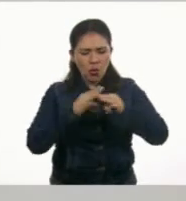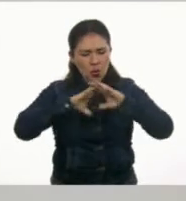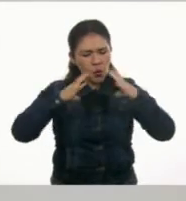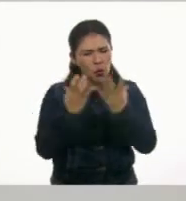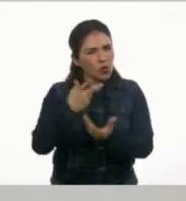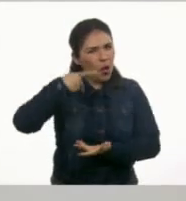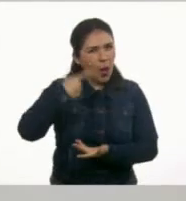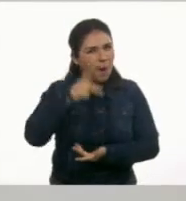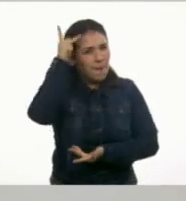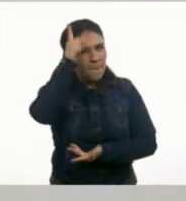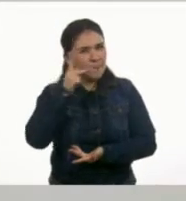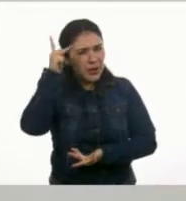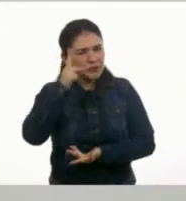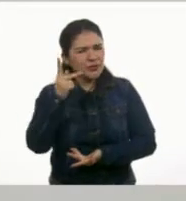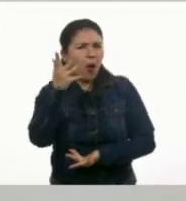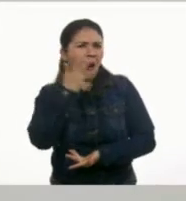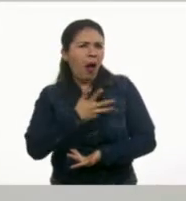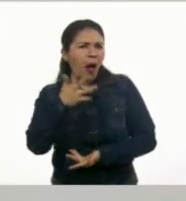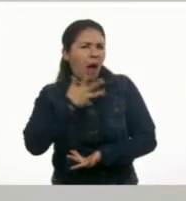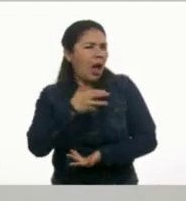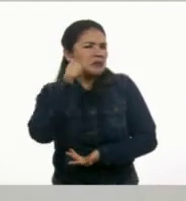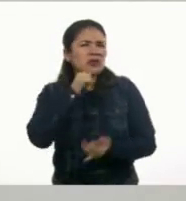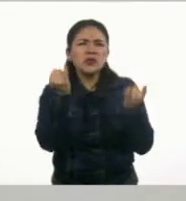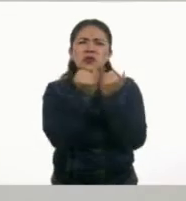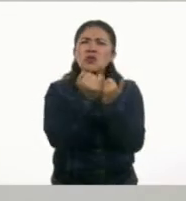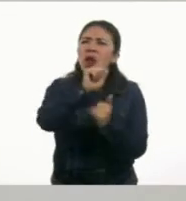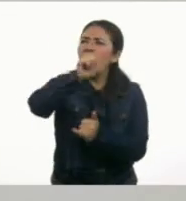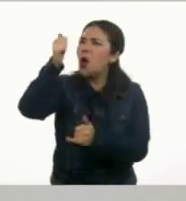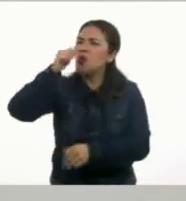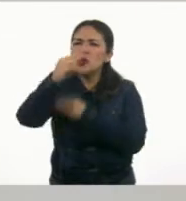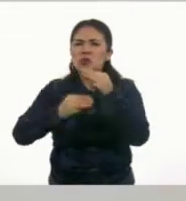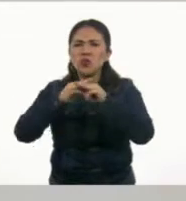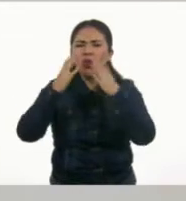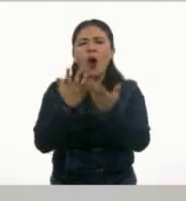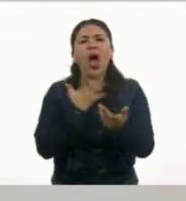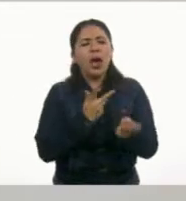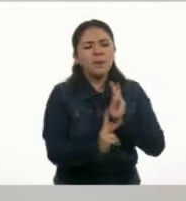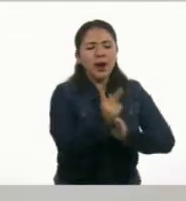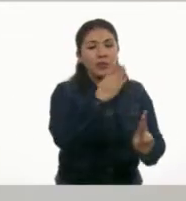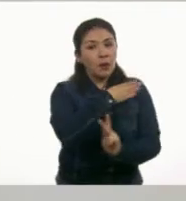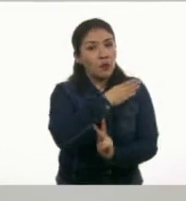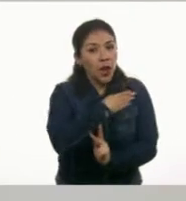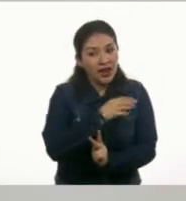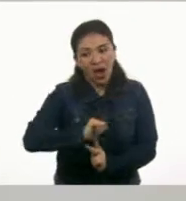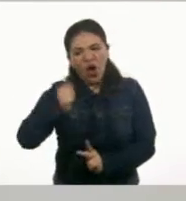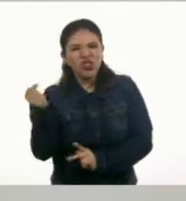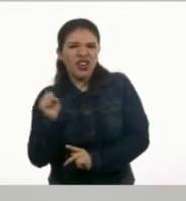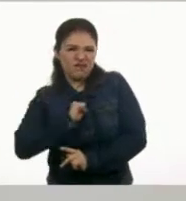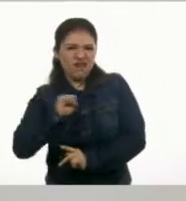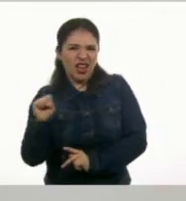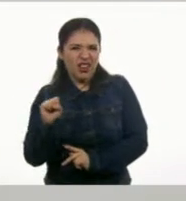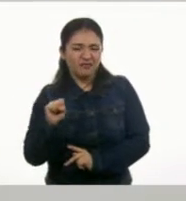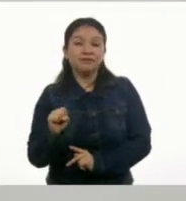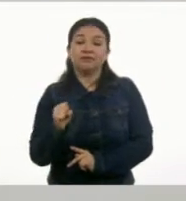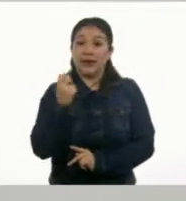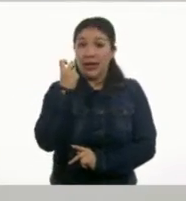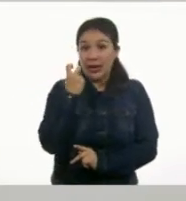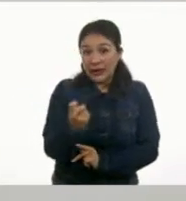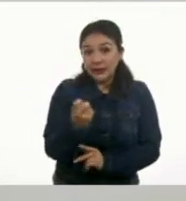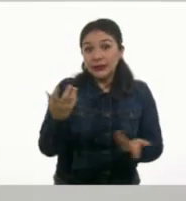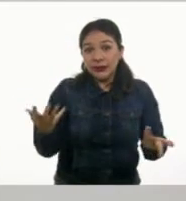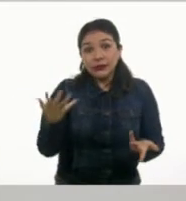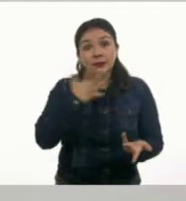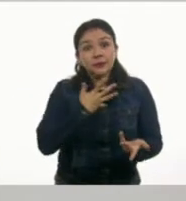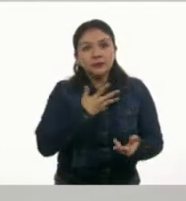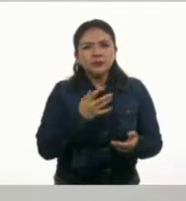principito, había, como en todos los planetas, hierbas buenas y hierbas malas. Consecuentemente,